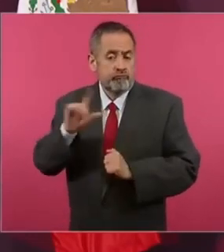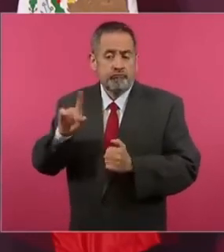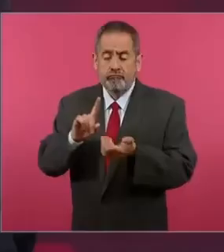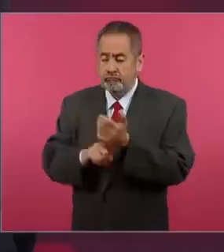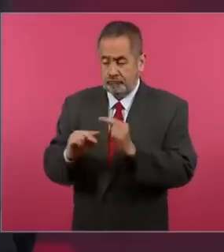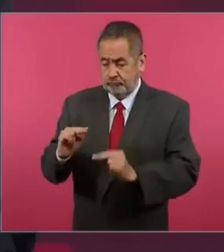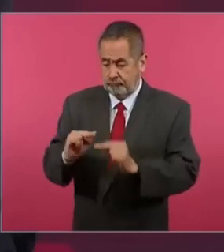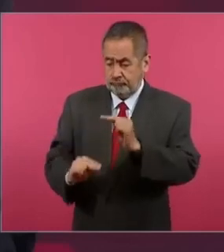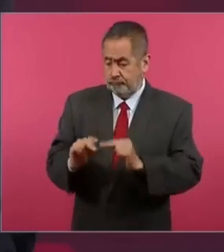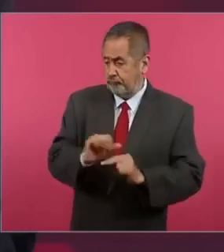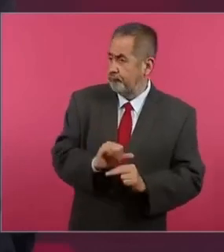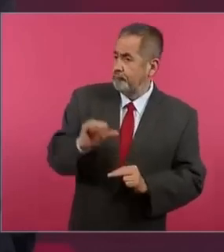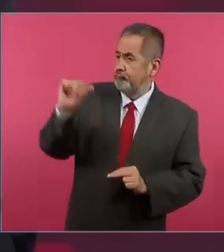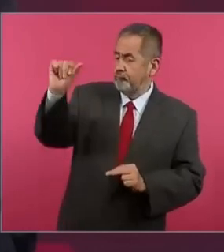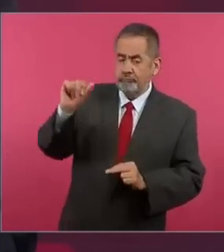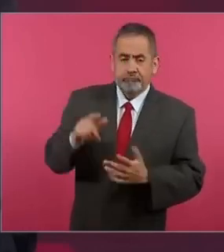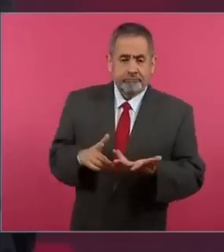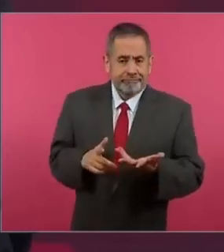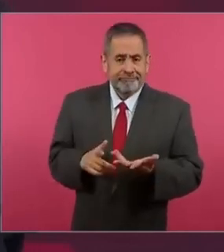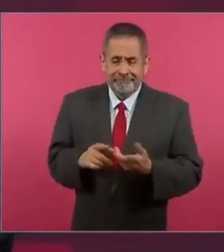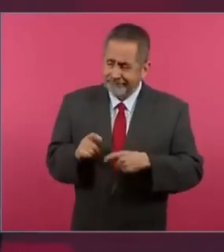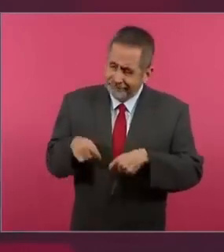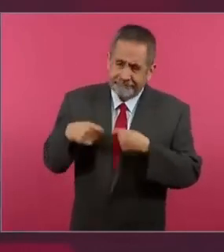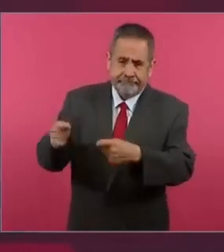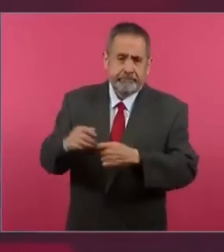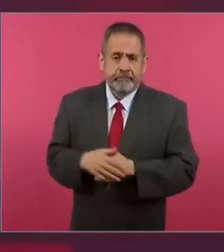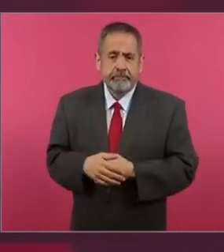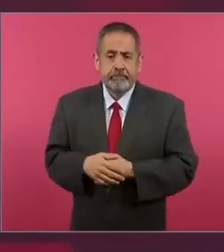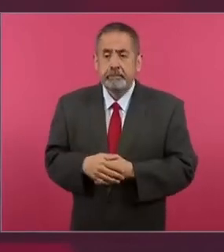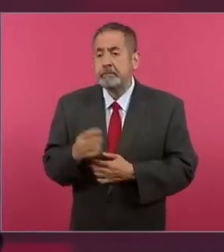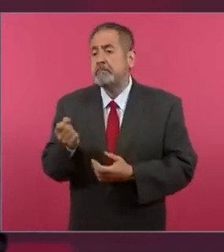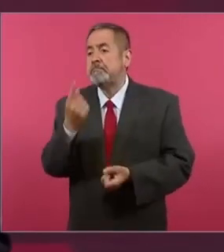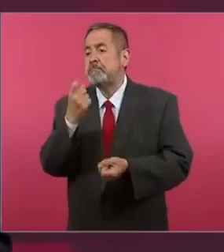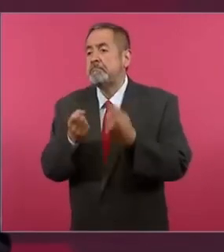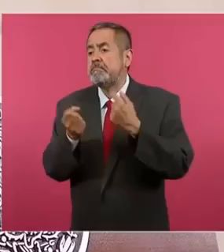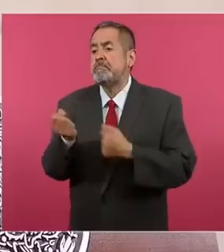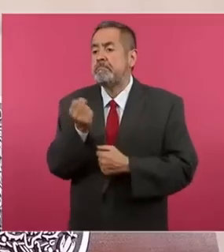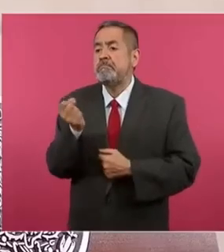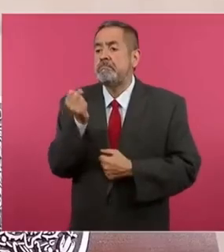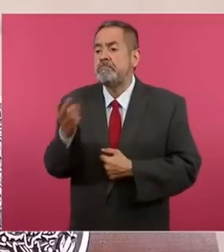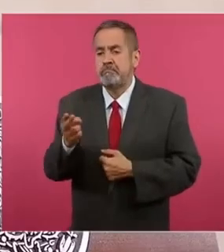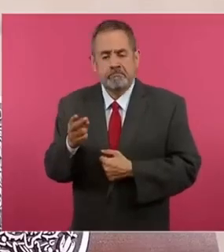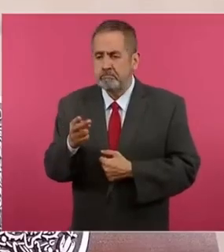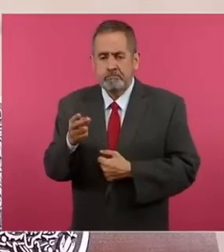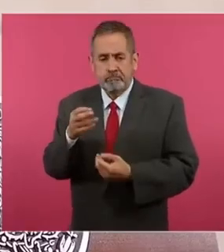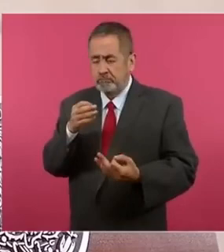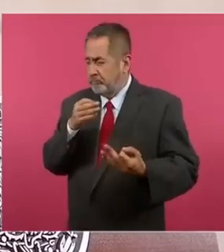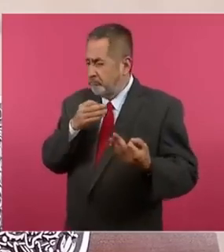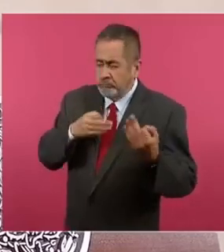niveles escolares. Educación no es un privilegio, es un derecho del pueblo.